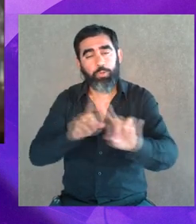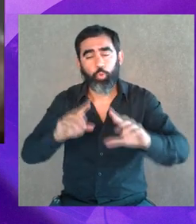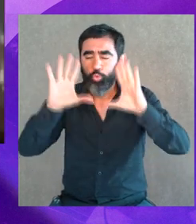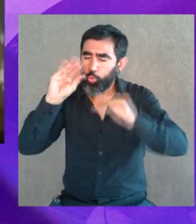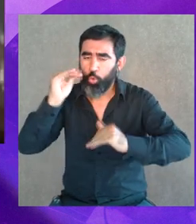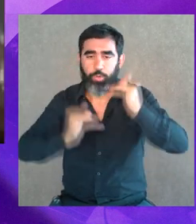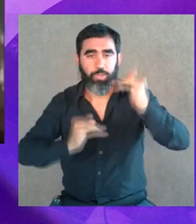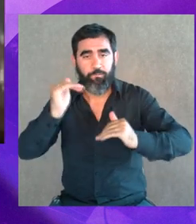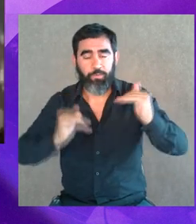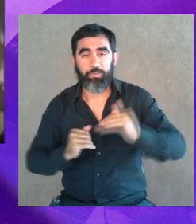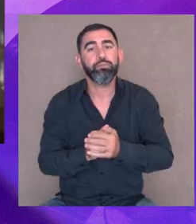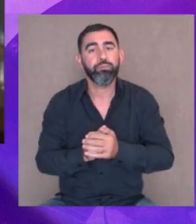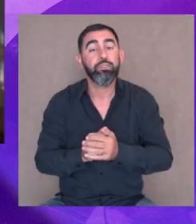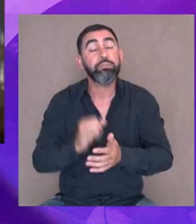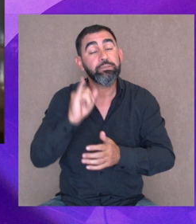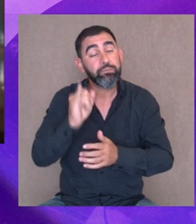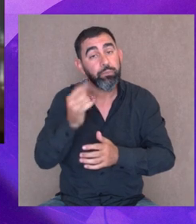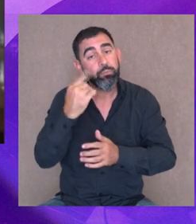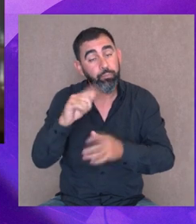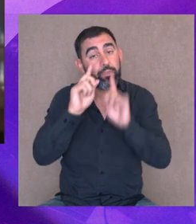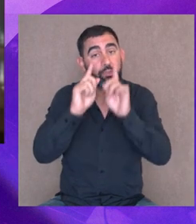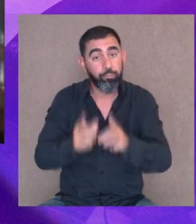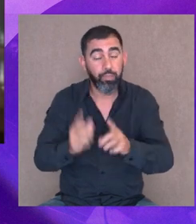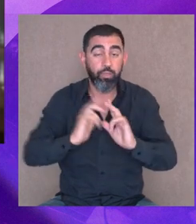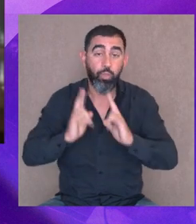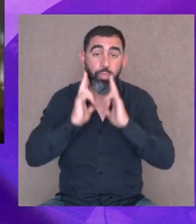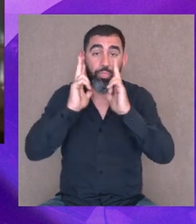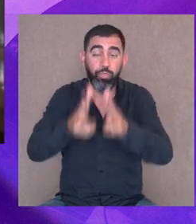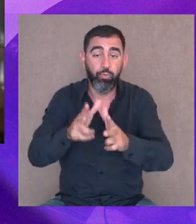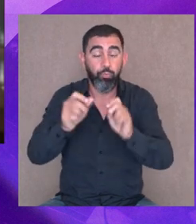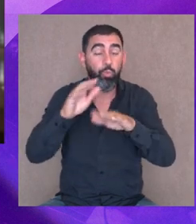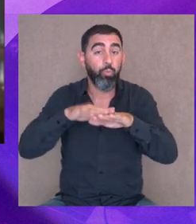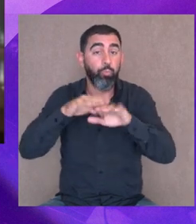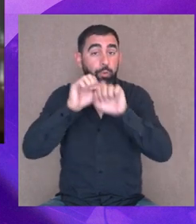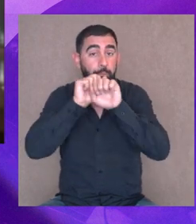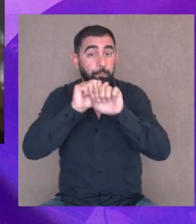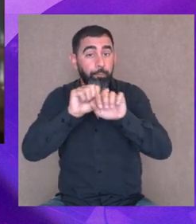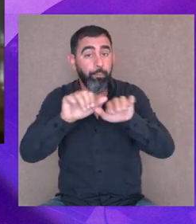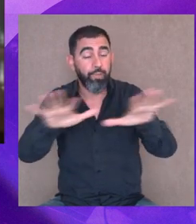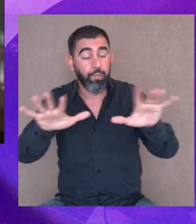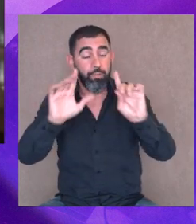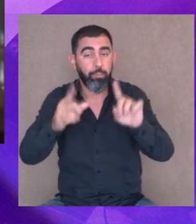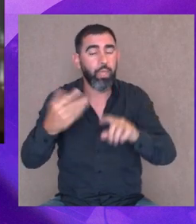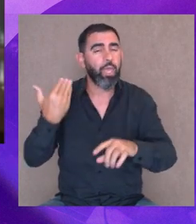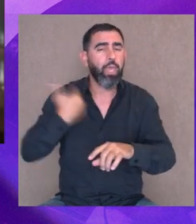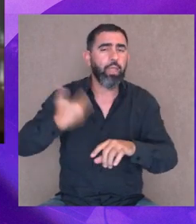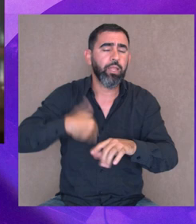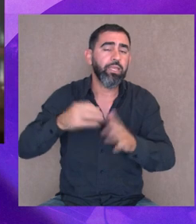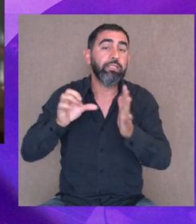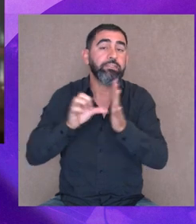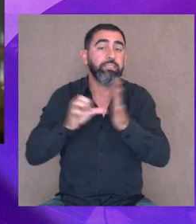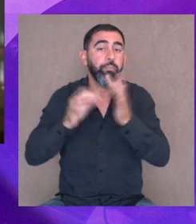de facultad, a todos los niveles. Sin embargo, también hay que decir que en esto de la pandemia extrañamos mucho